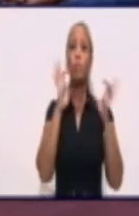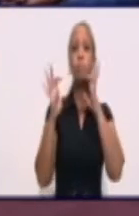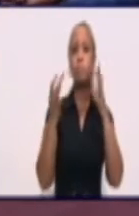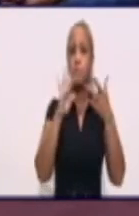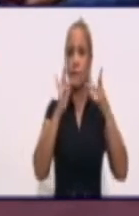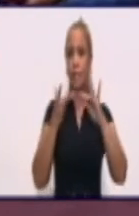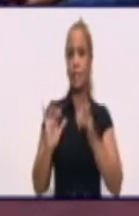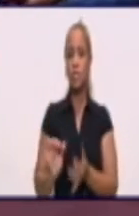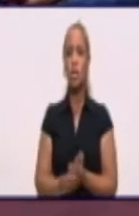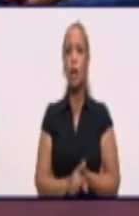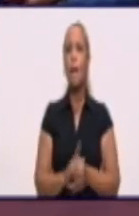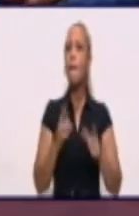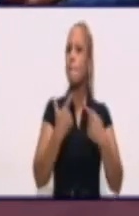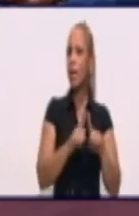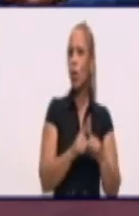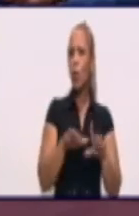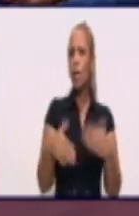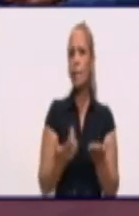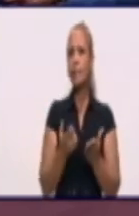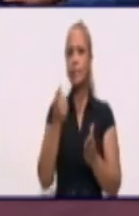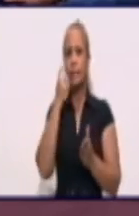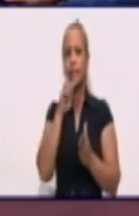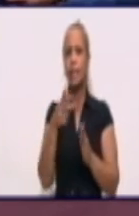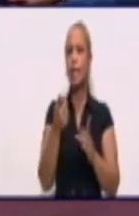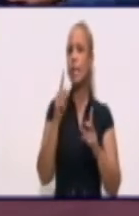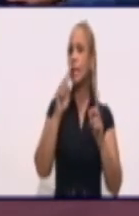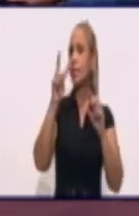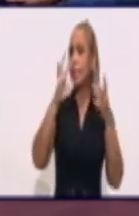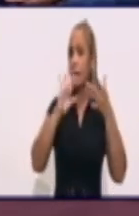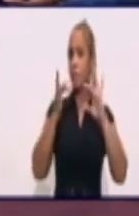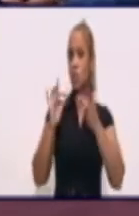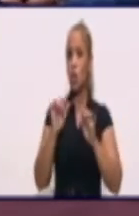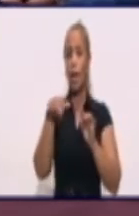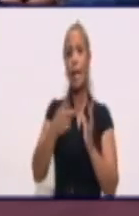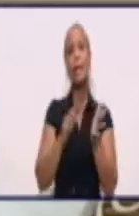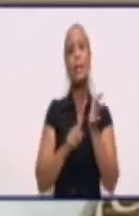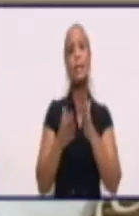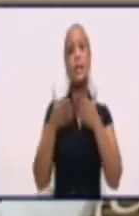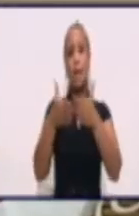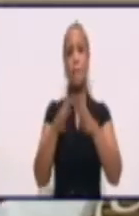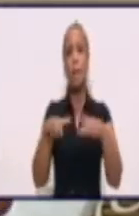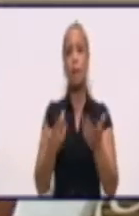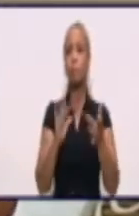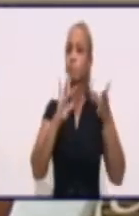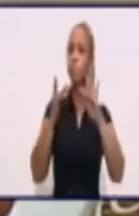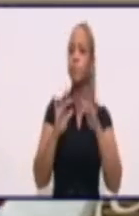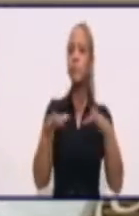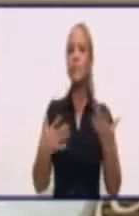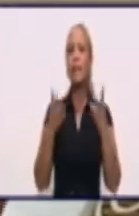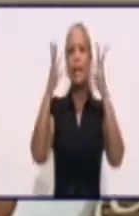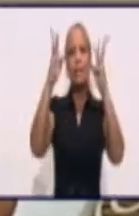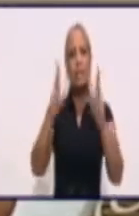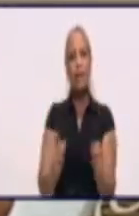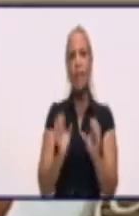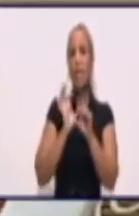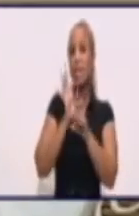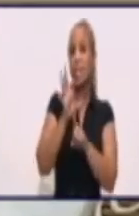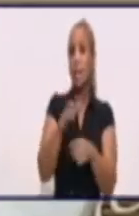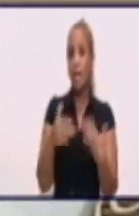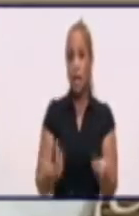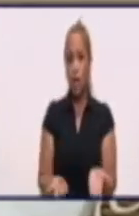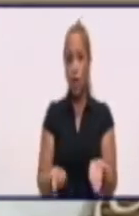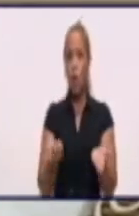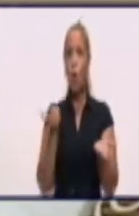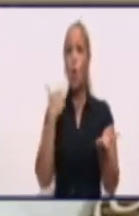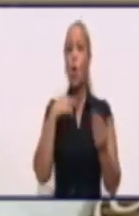Entonces, ¿qué sucede con la televisión en grama en las redes sociales? ¿Sabes qué cantidad de criterios genera la